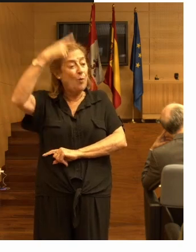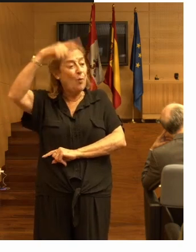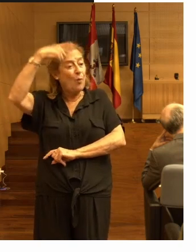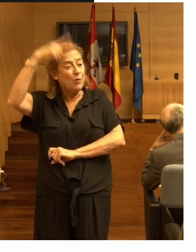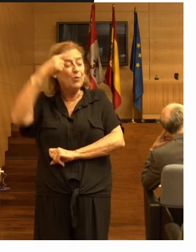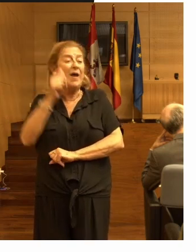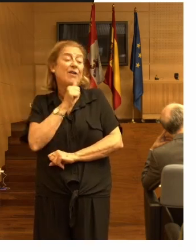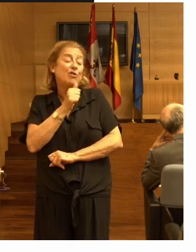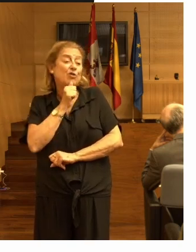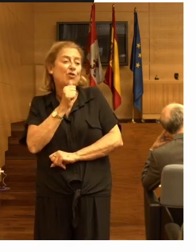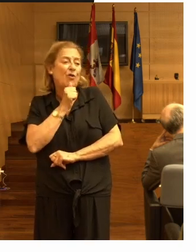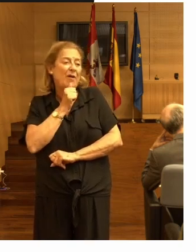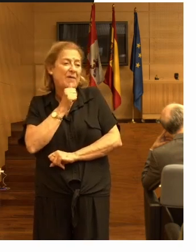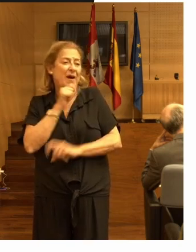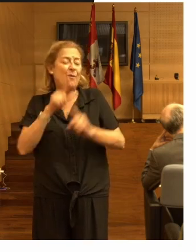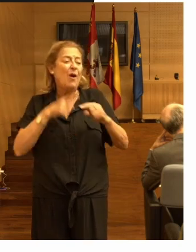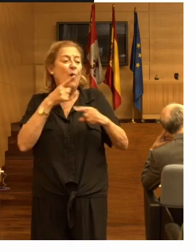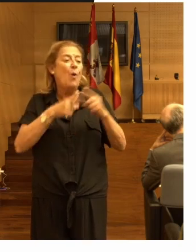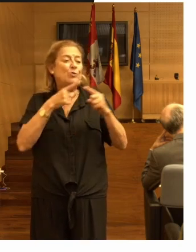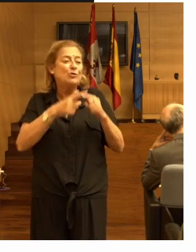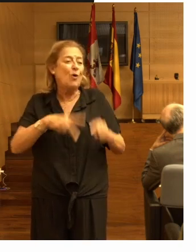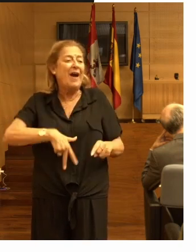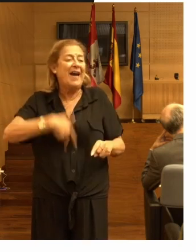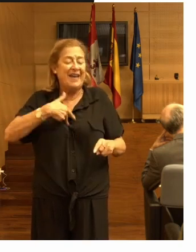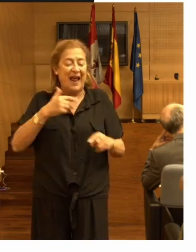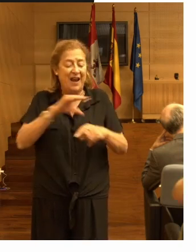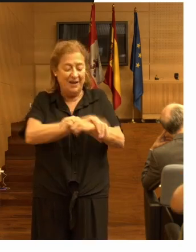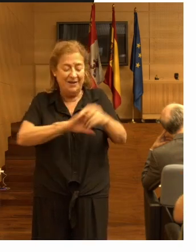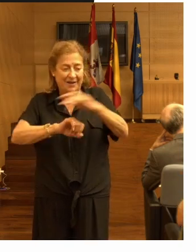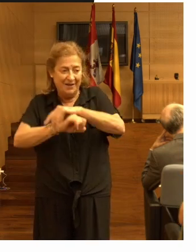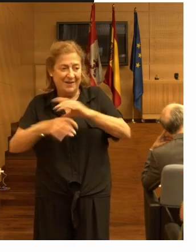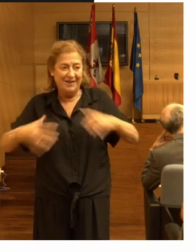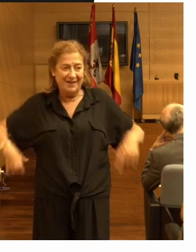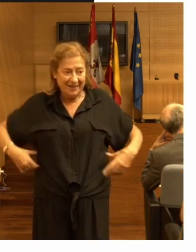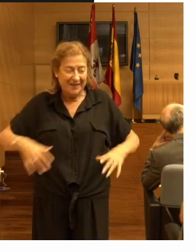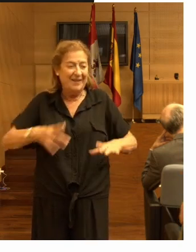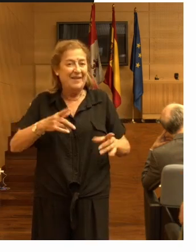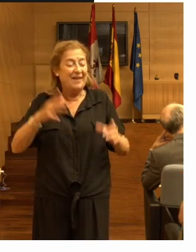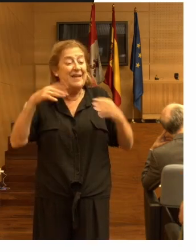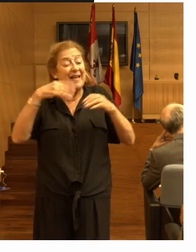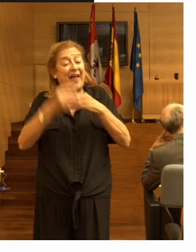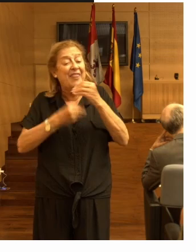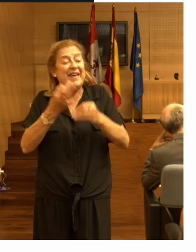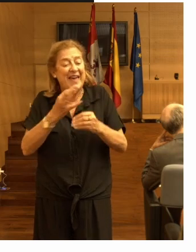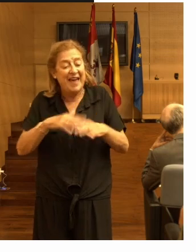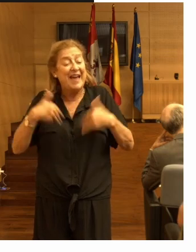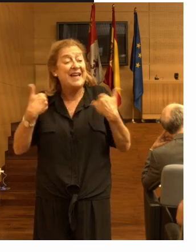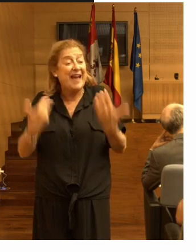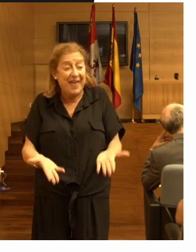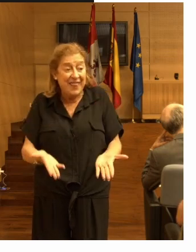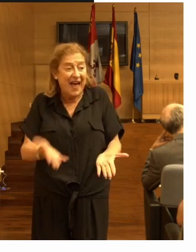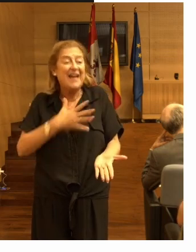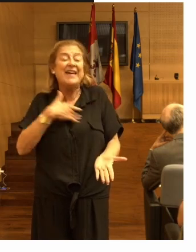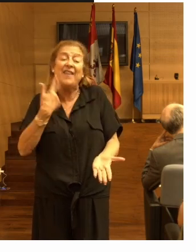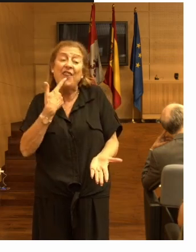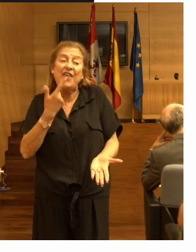todavía de uso generalizado de sujeciones que implica que la caída es